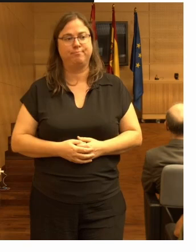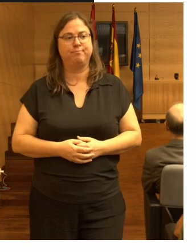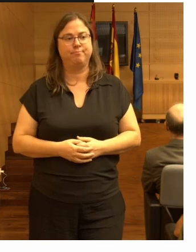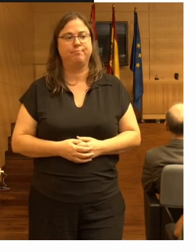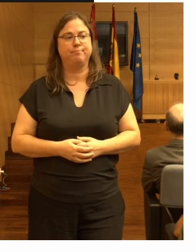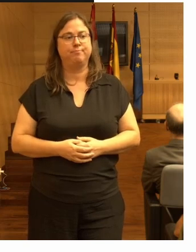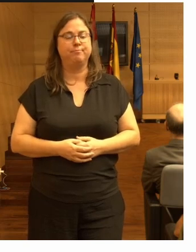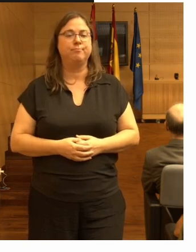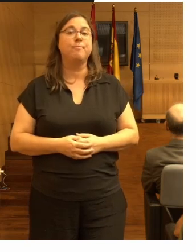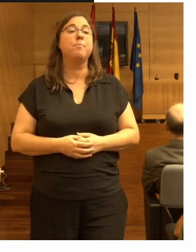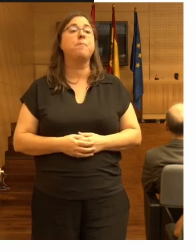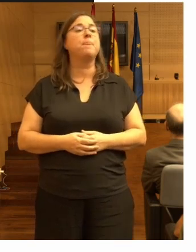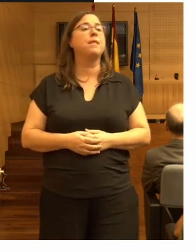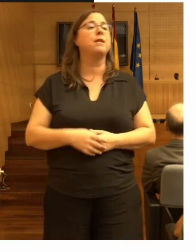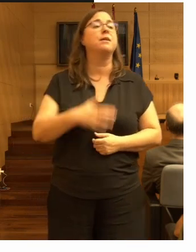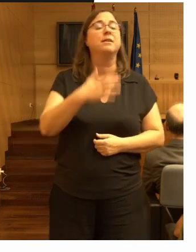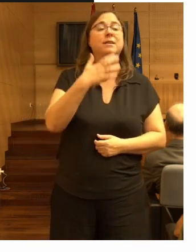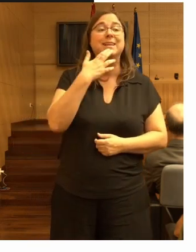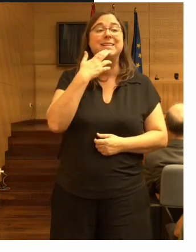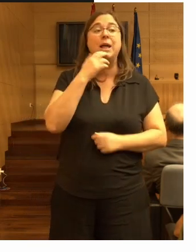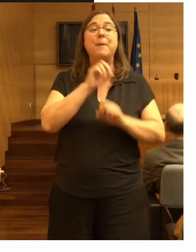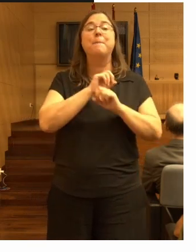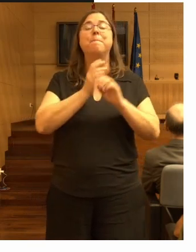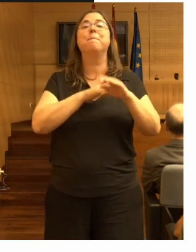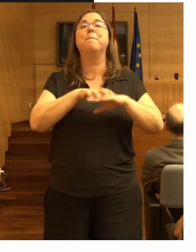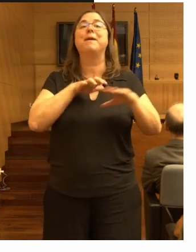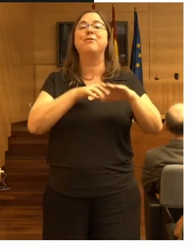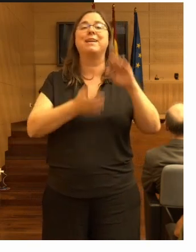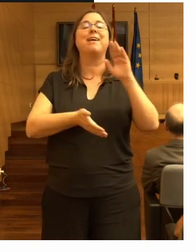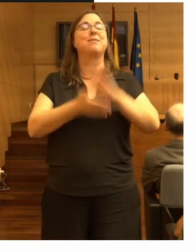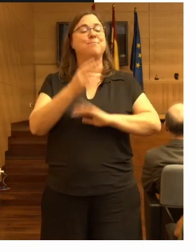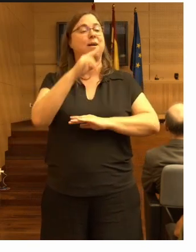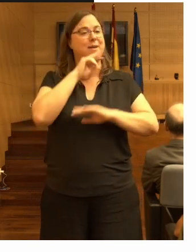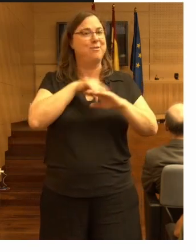y muy a menudo suele ser al volver del baño